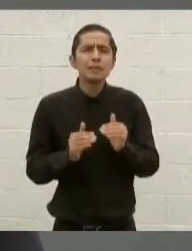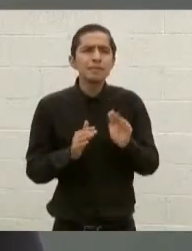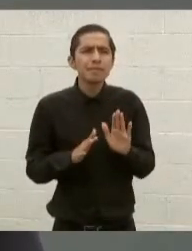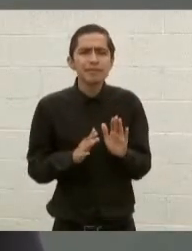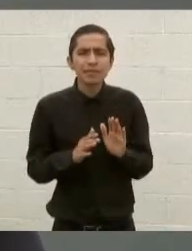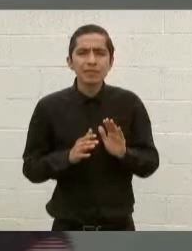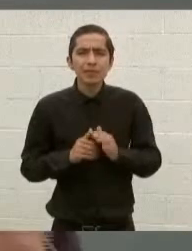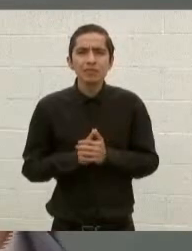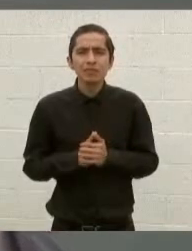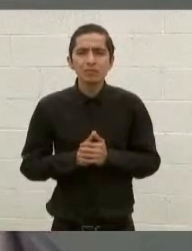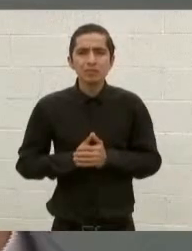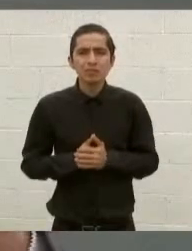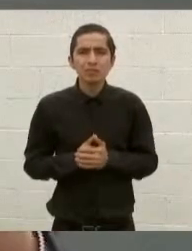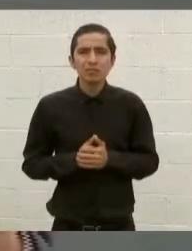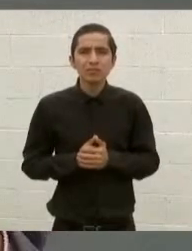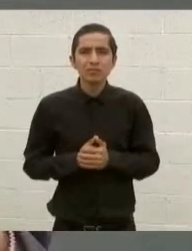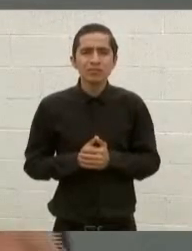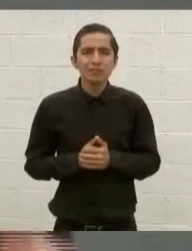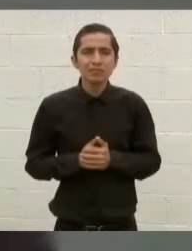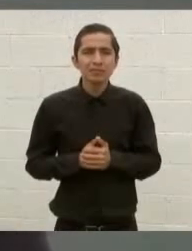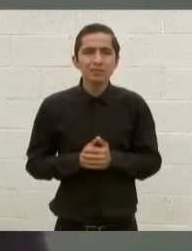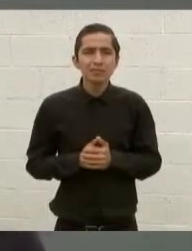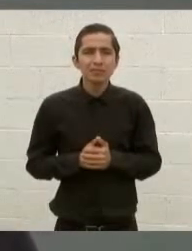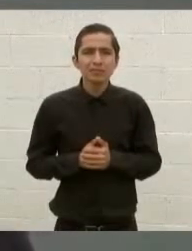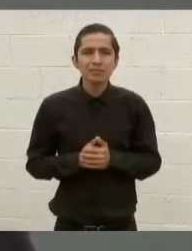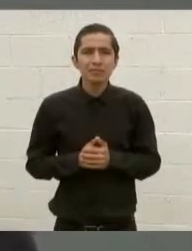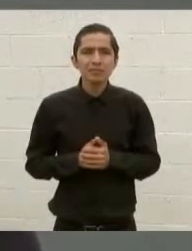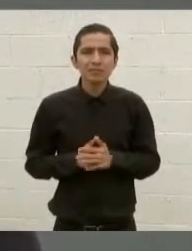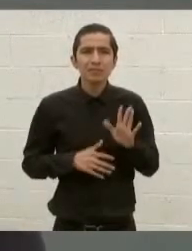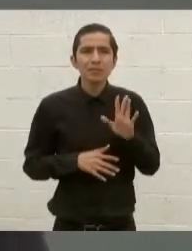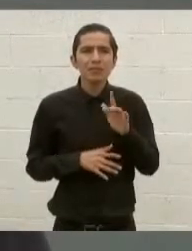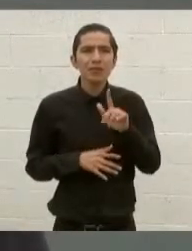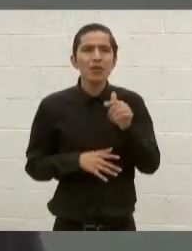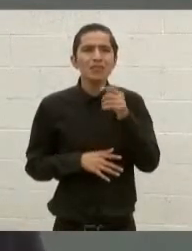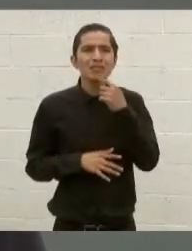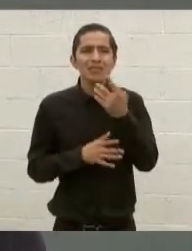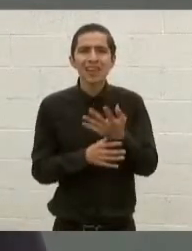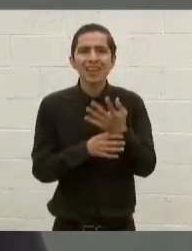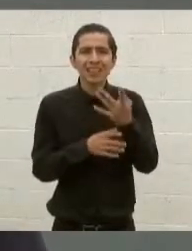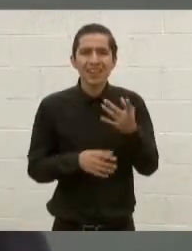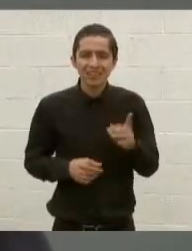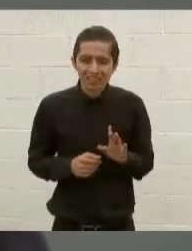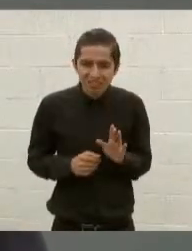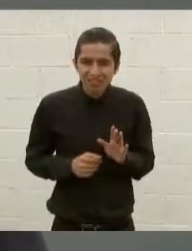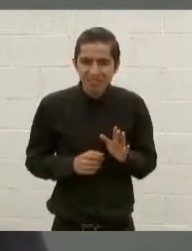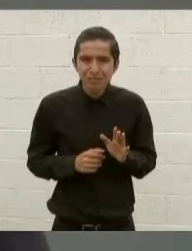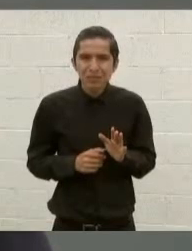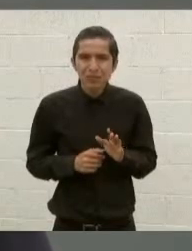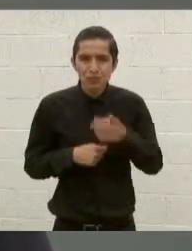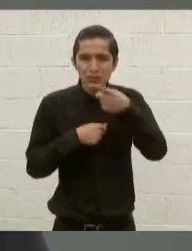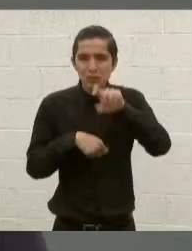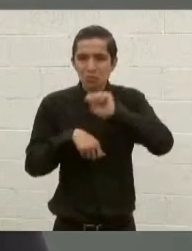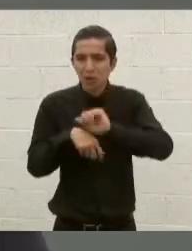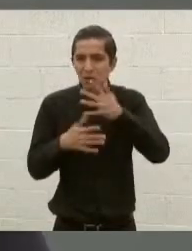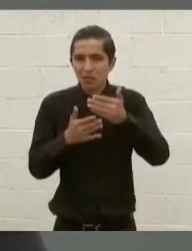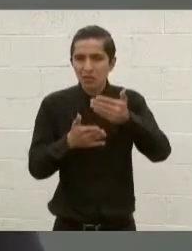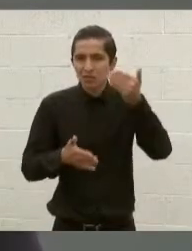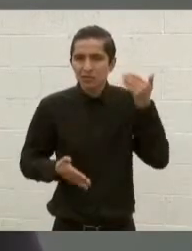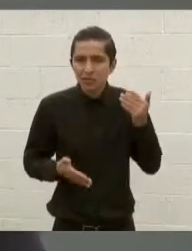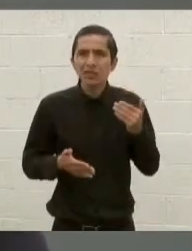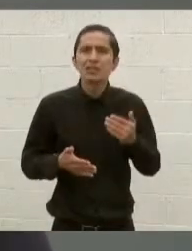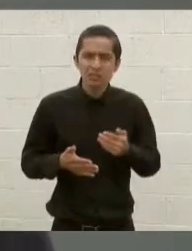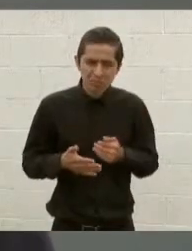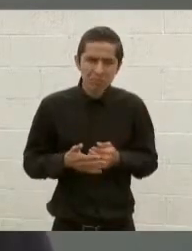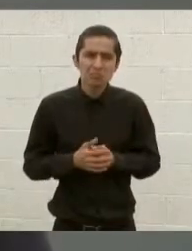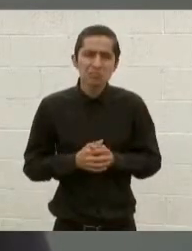lo que se ha comentado de hace una semana, sí se